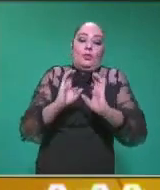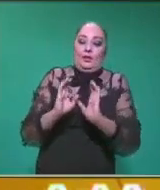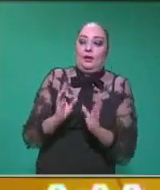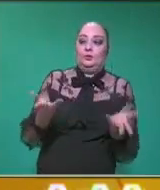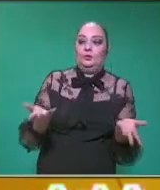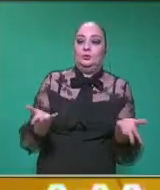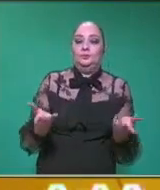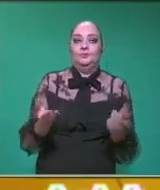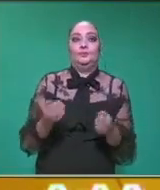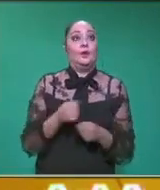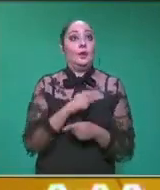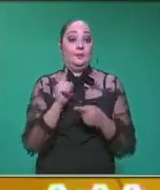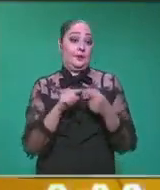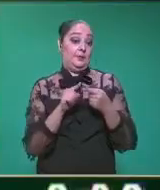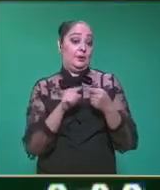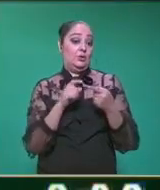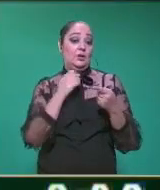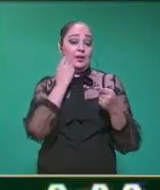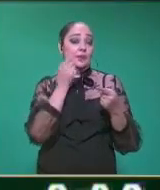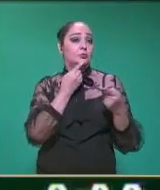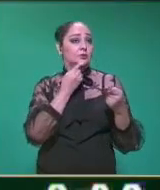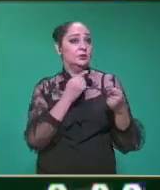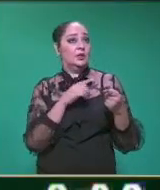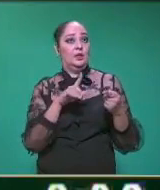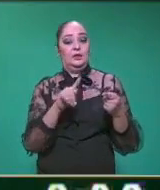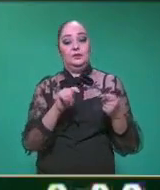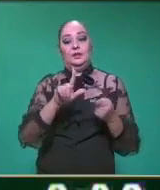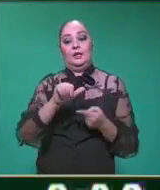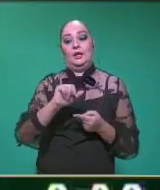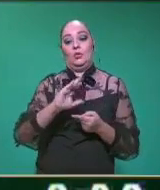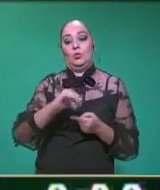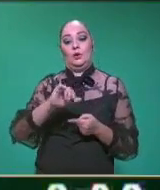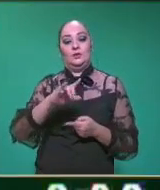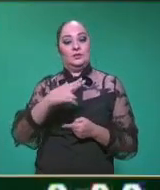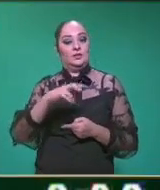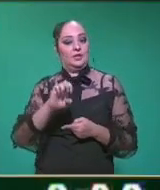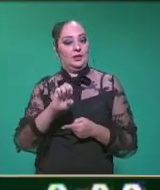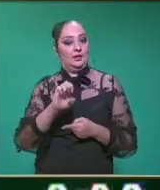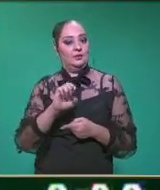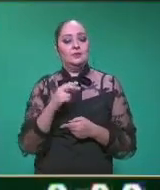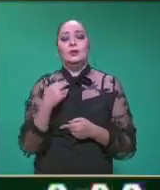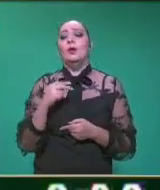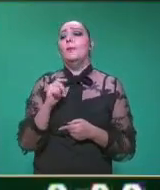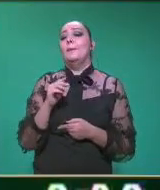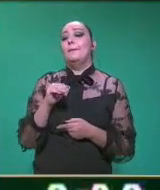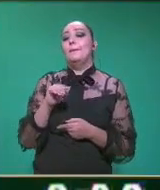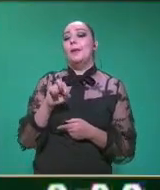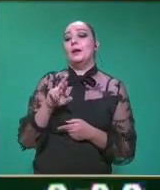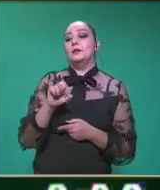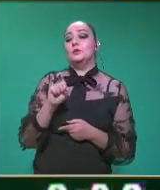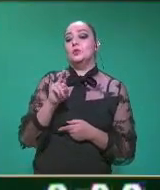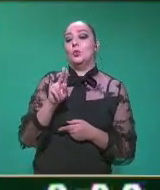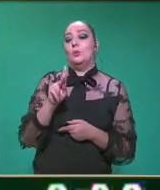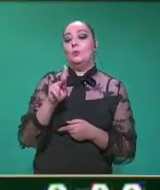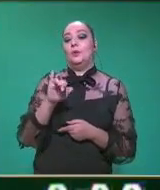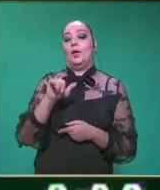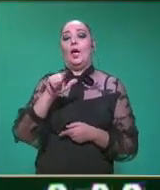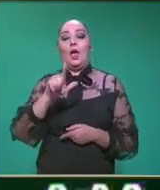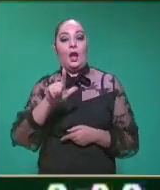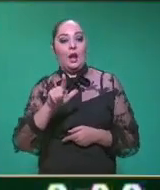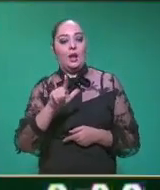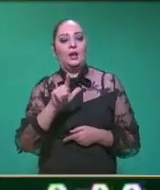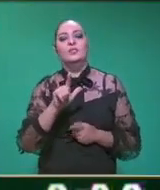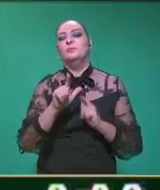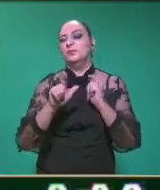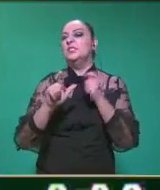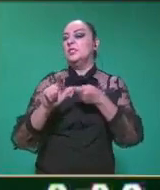Y bueno, nuestro punto número uno es que el tlacuache es un marsupial. Muchas personas saben que es un marsupial, pero pues otras no. Entonces vamos